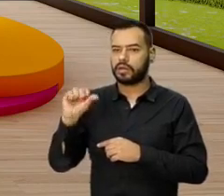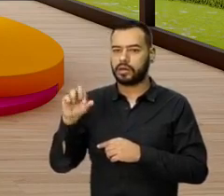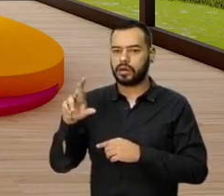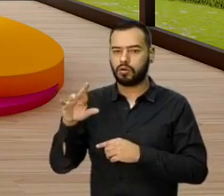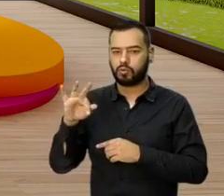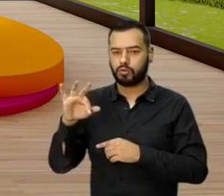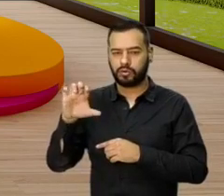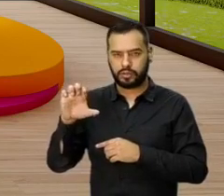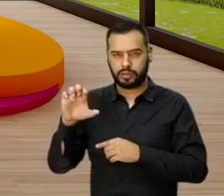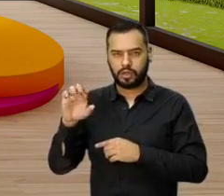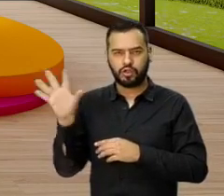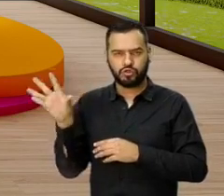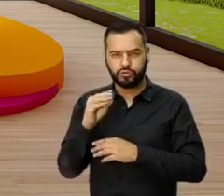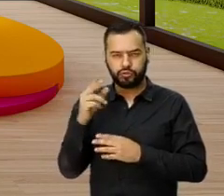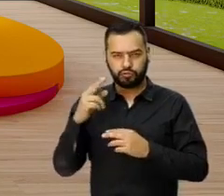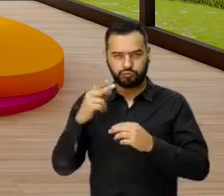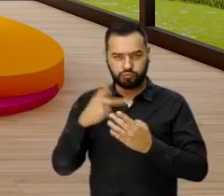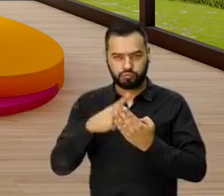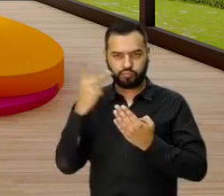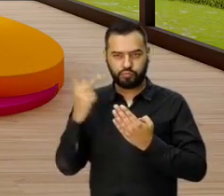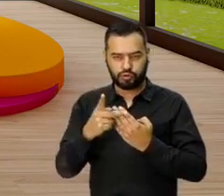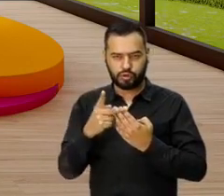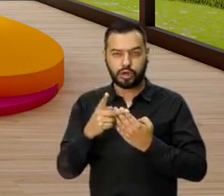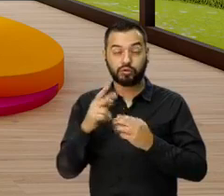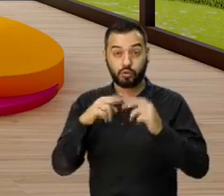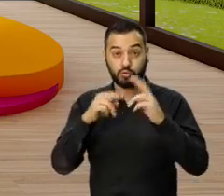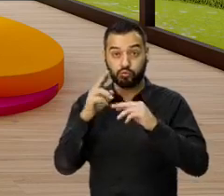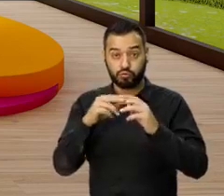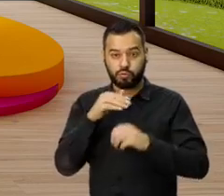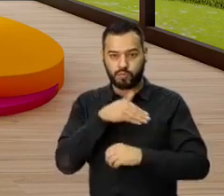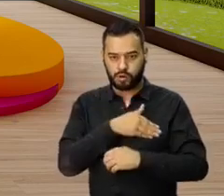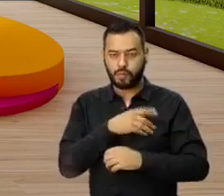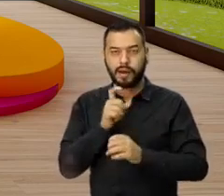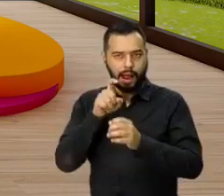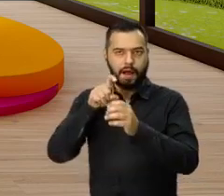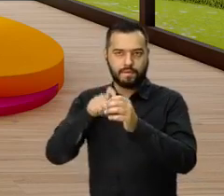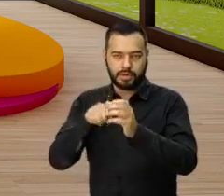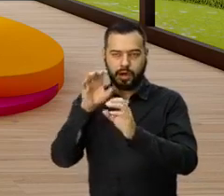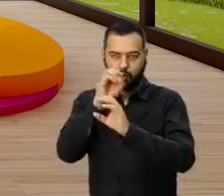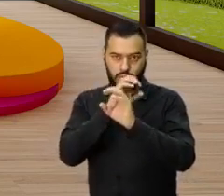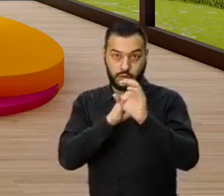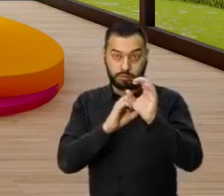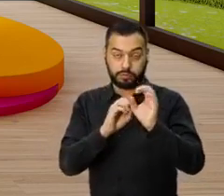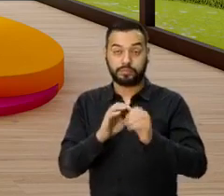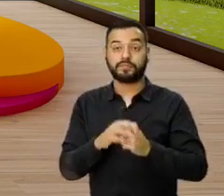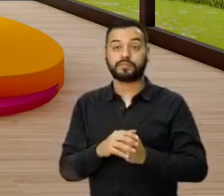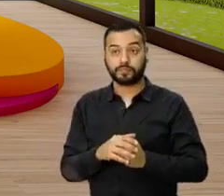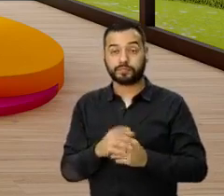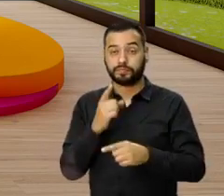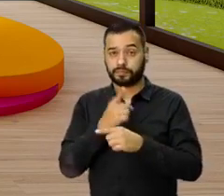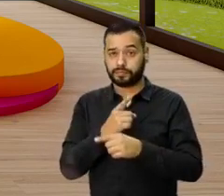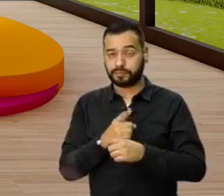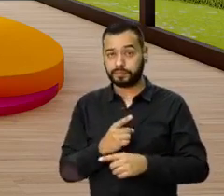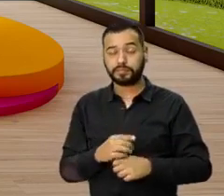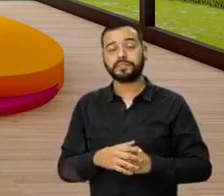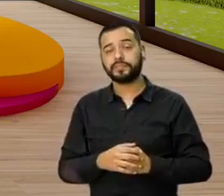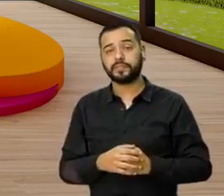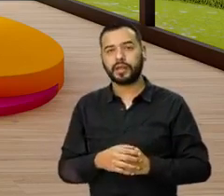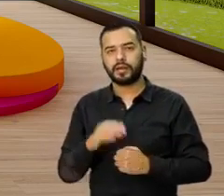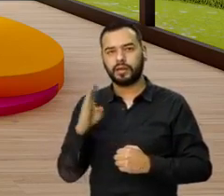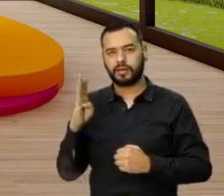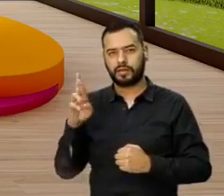claro, porque todos los proyectos de Constructora Bolívar lo tienen. Para los afiliados a la caja de compensaciones. Sí, importante saberlo.